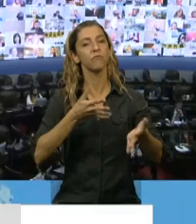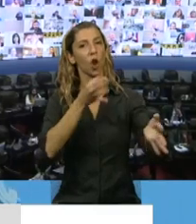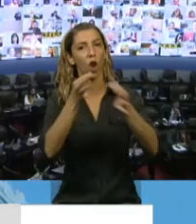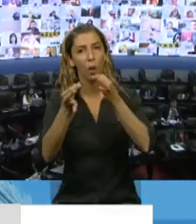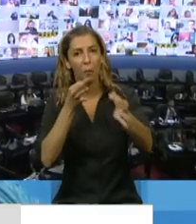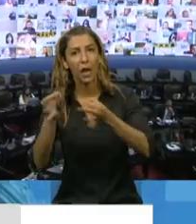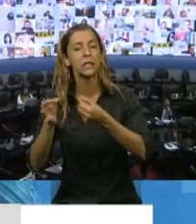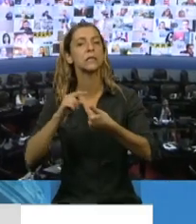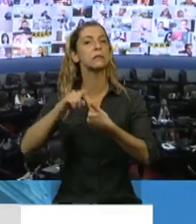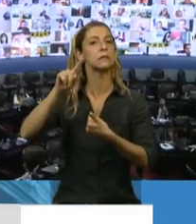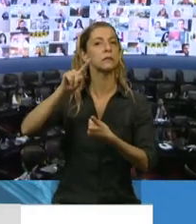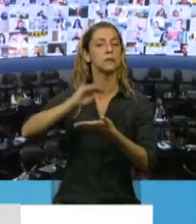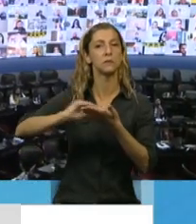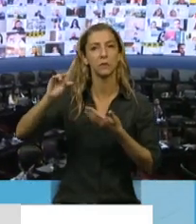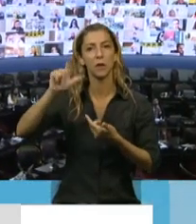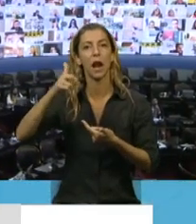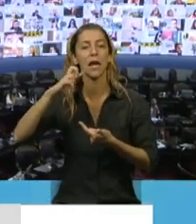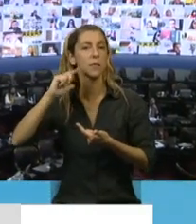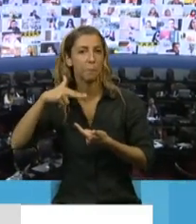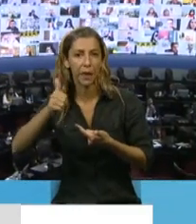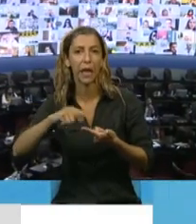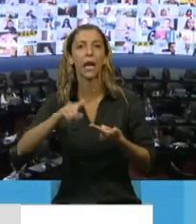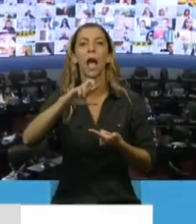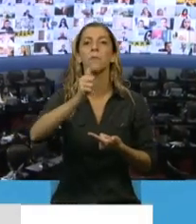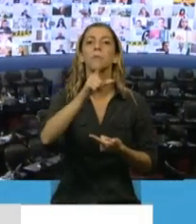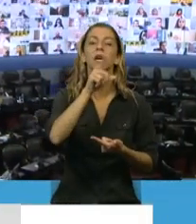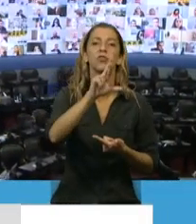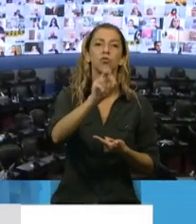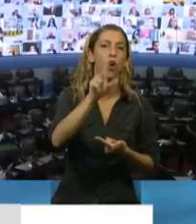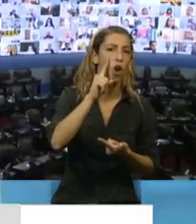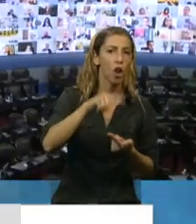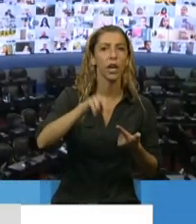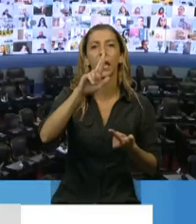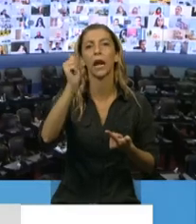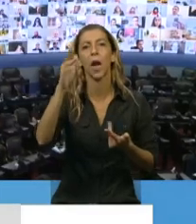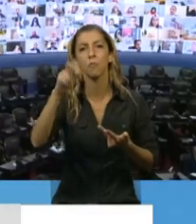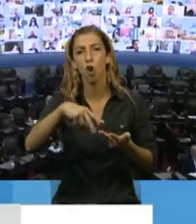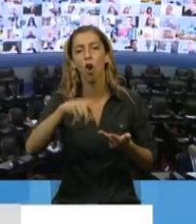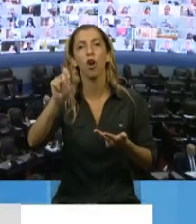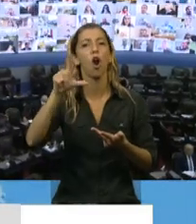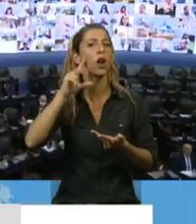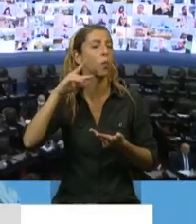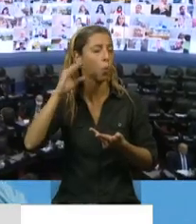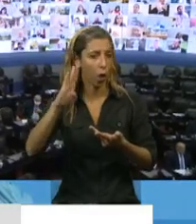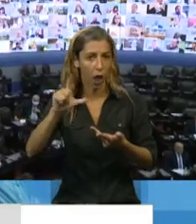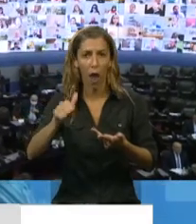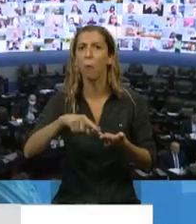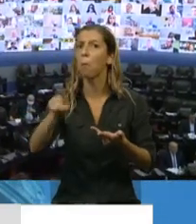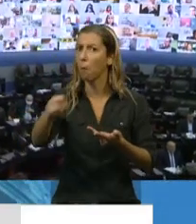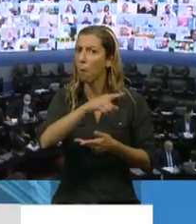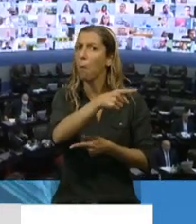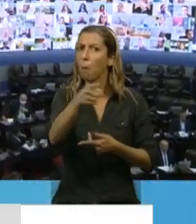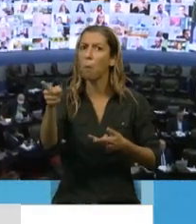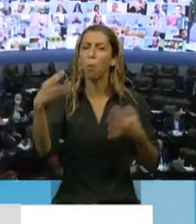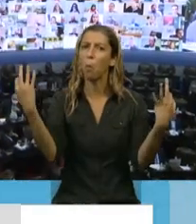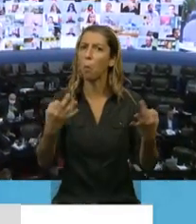con el diputado Pastori, con el diputado Ramón, con el diputado Balibuca, y no sé, no me quiero olvidar de ninguno, y hemos ido